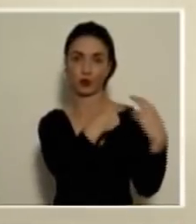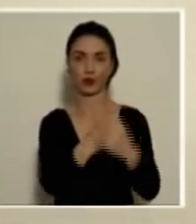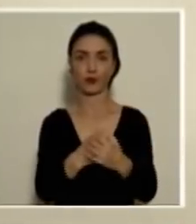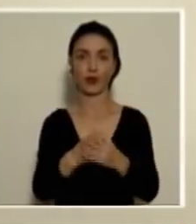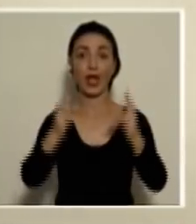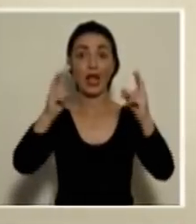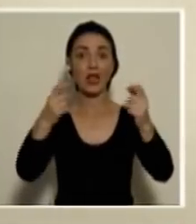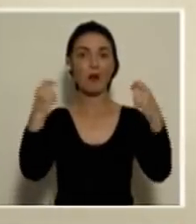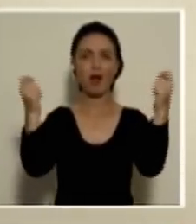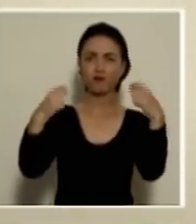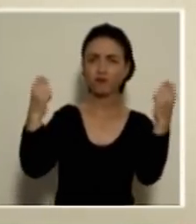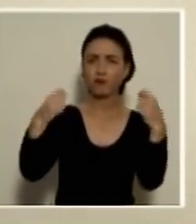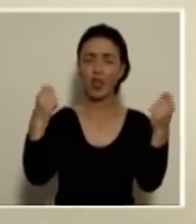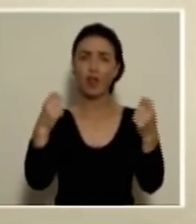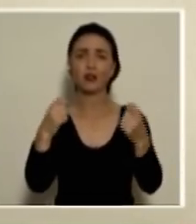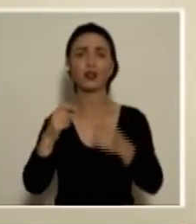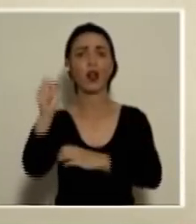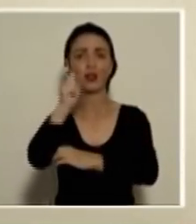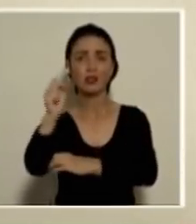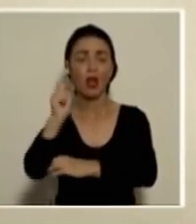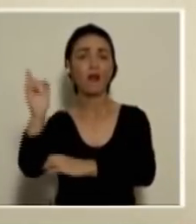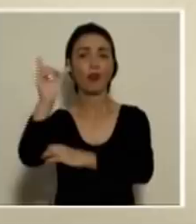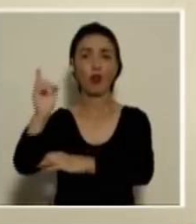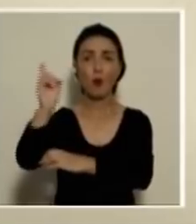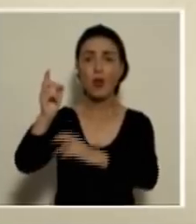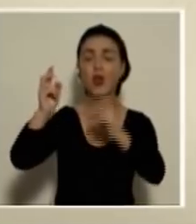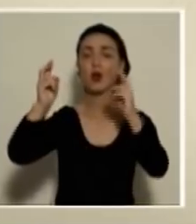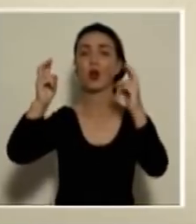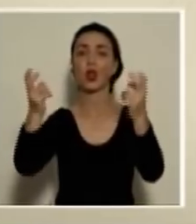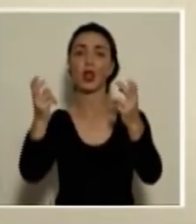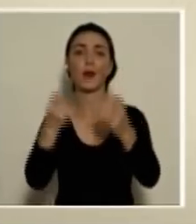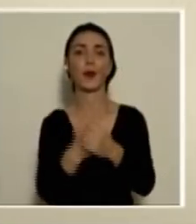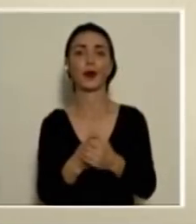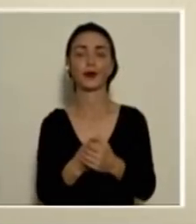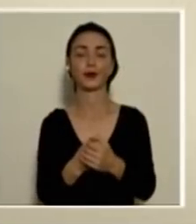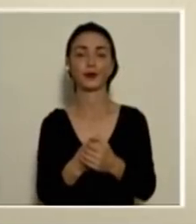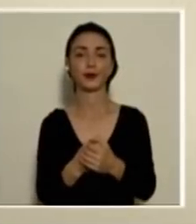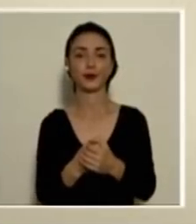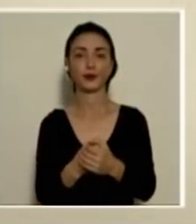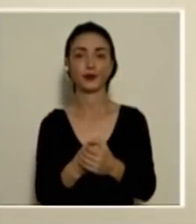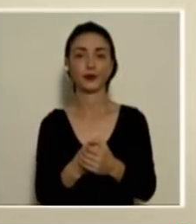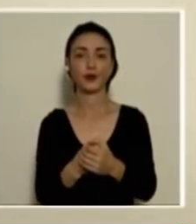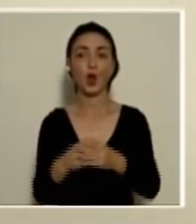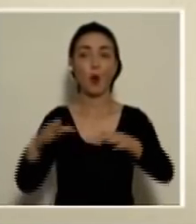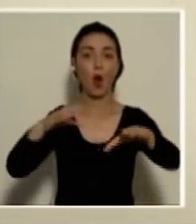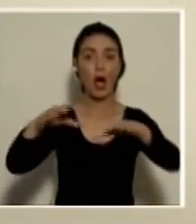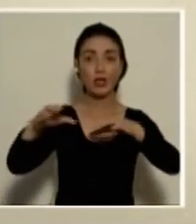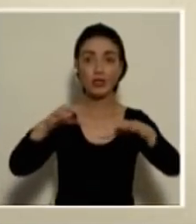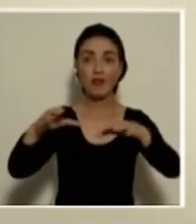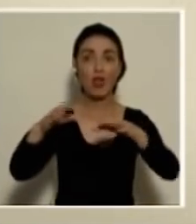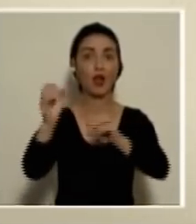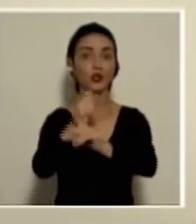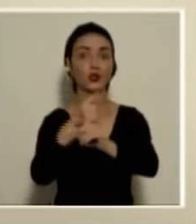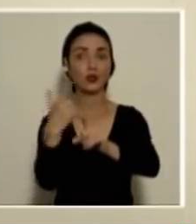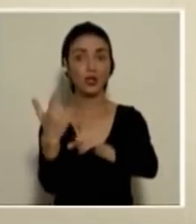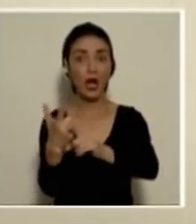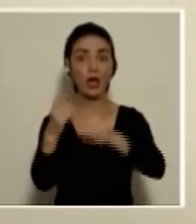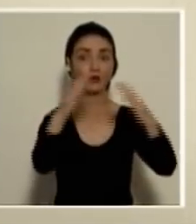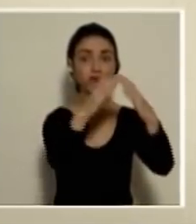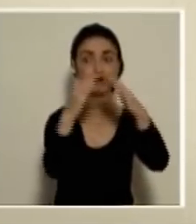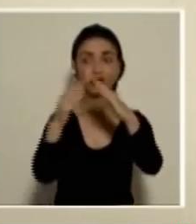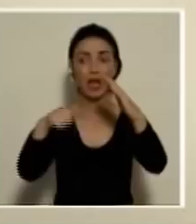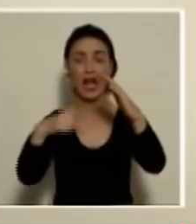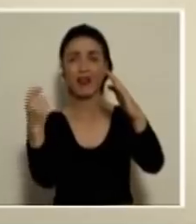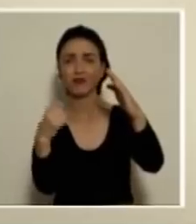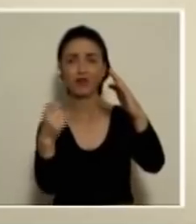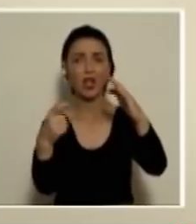El tema de las fiestas, los fines de semana, el tema de los llamados por actividades sociales que se están realizando en casas de